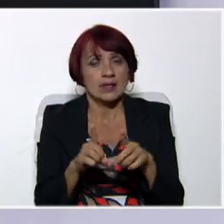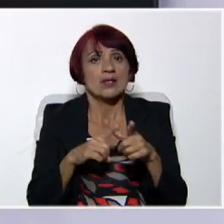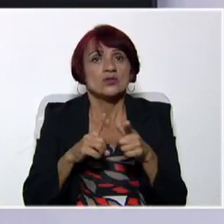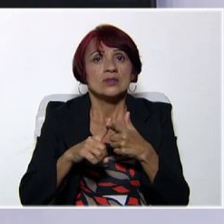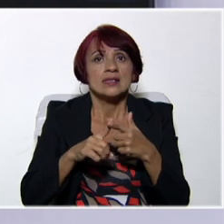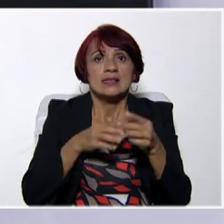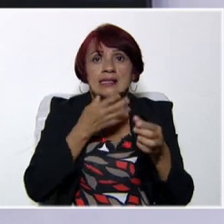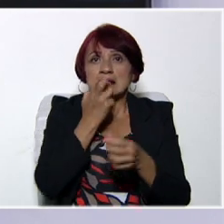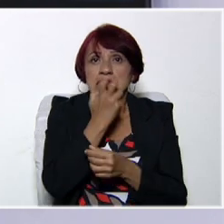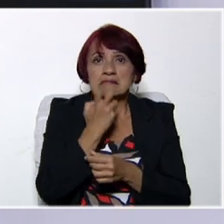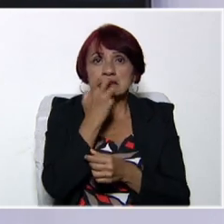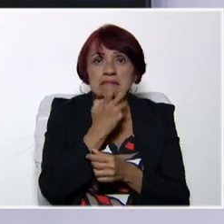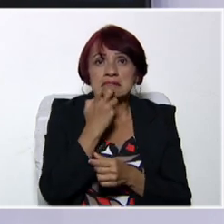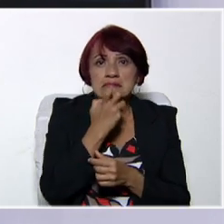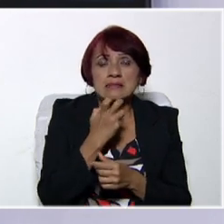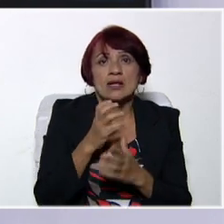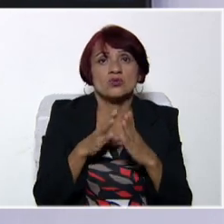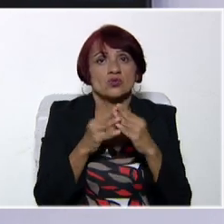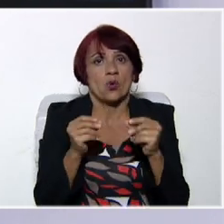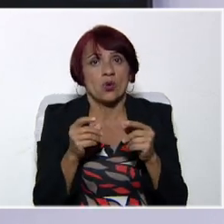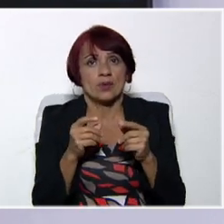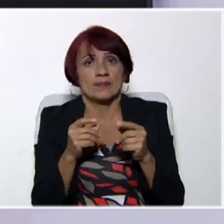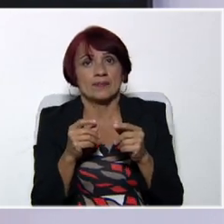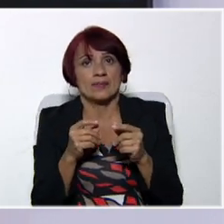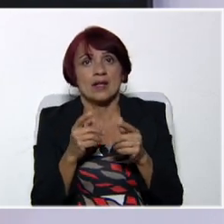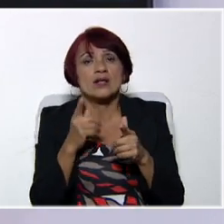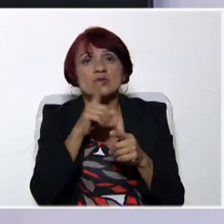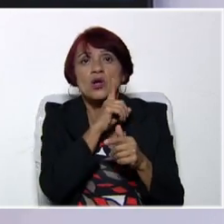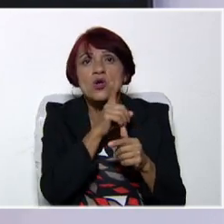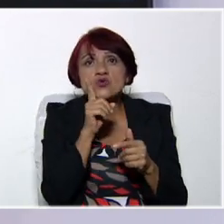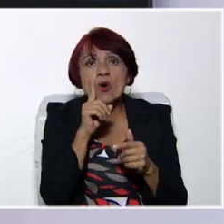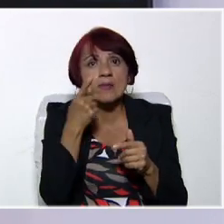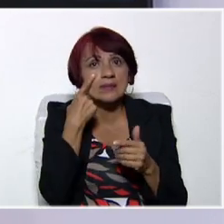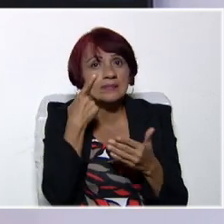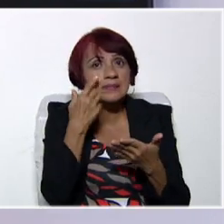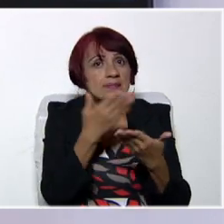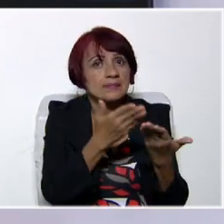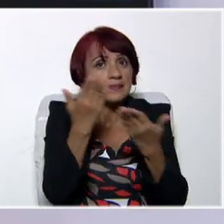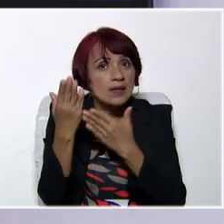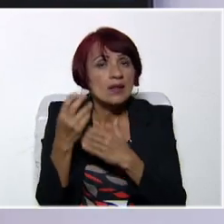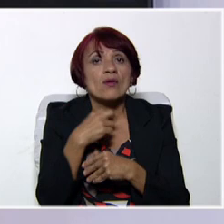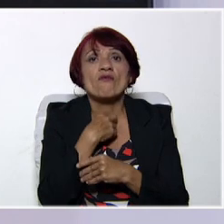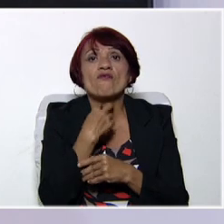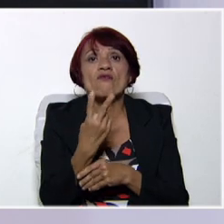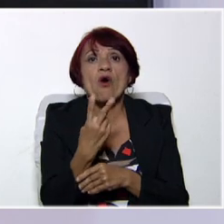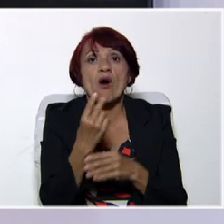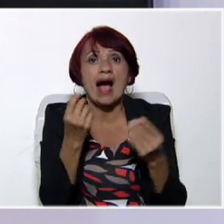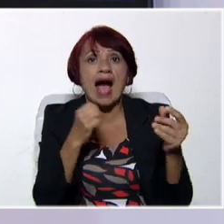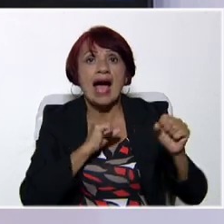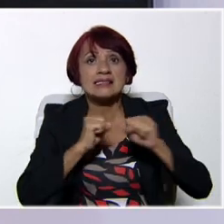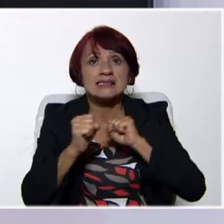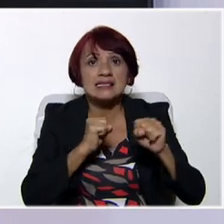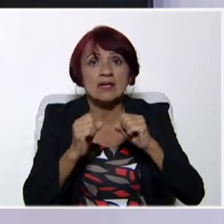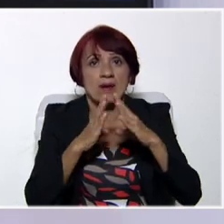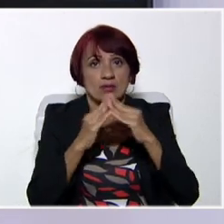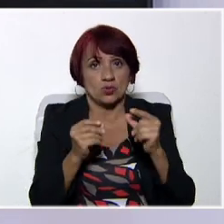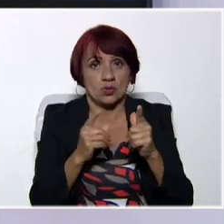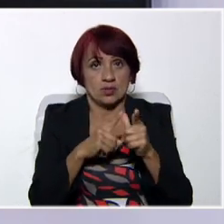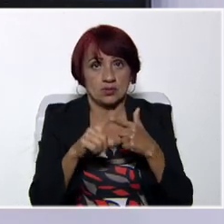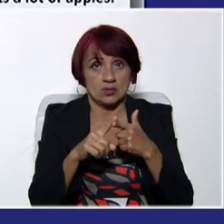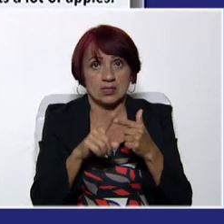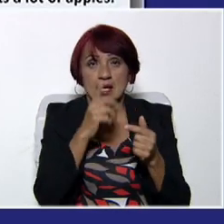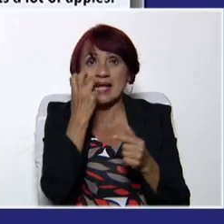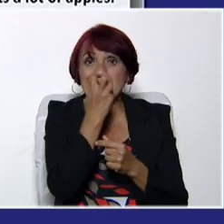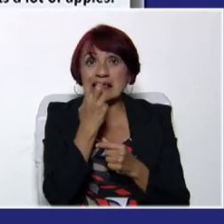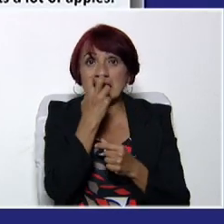by the man. Las manzanas fueron comidas por el hombre. Aquí la tenemos en voz activa, que es normalmente la que utilizamos, que dice, The man eats